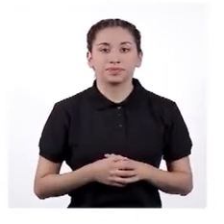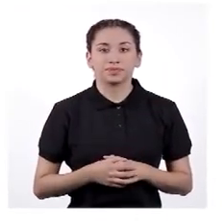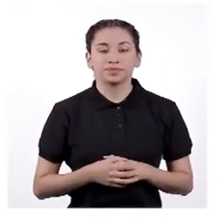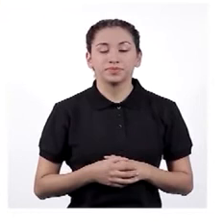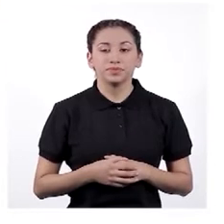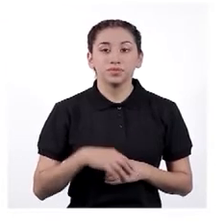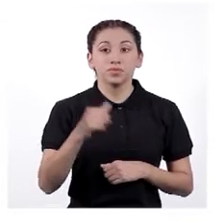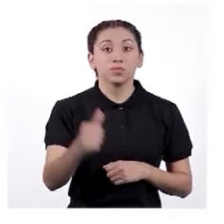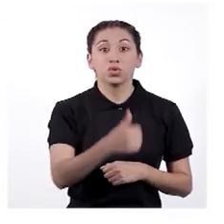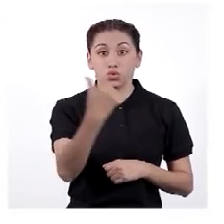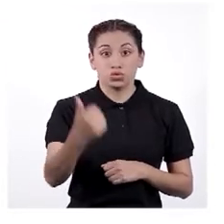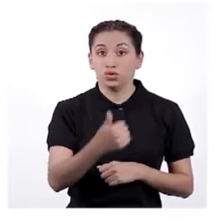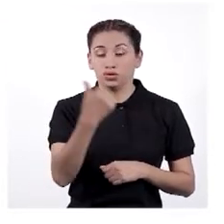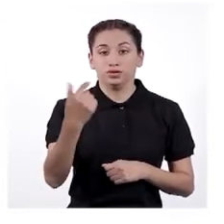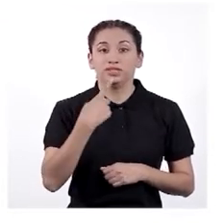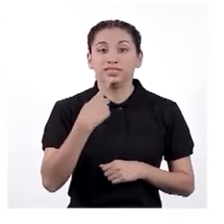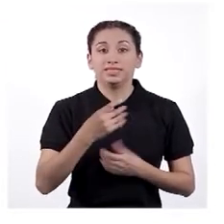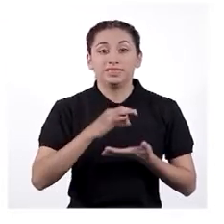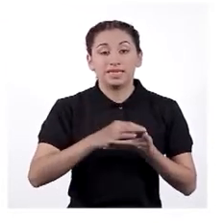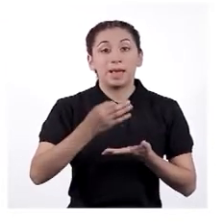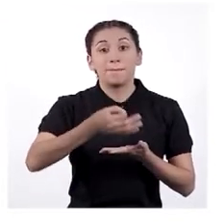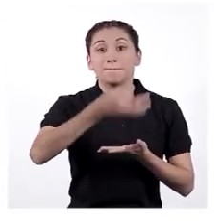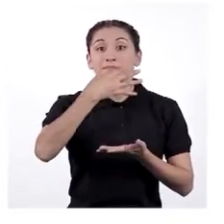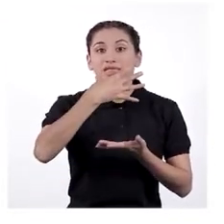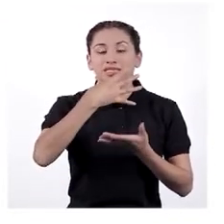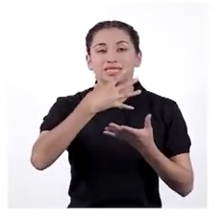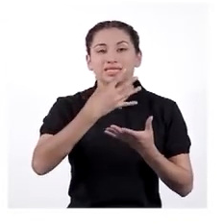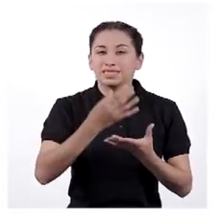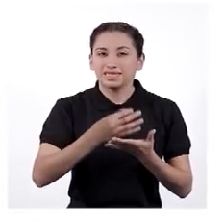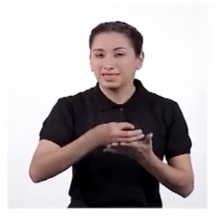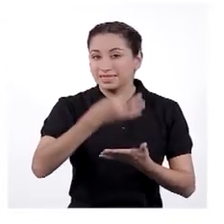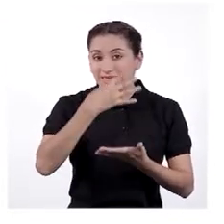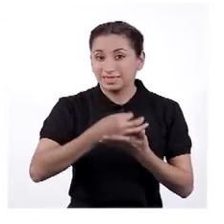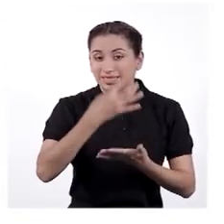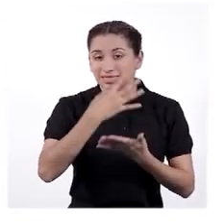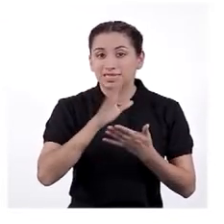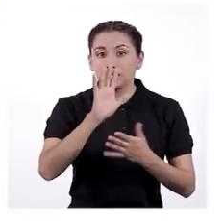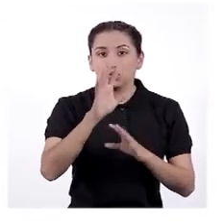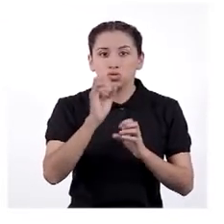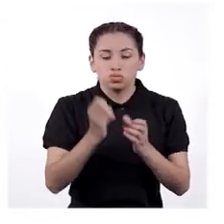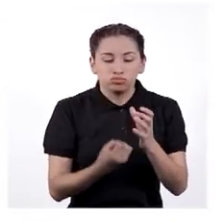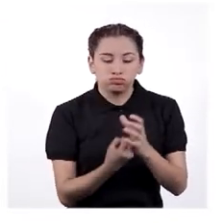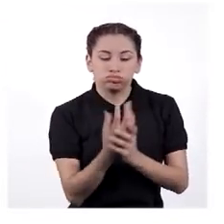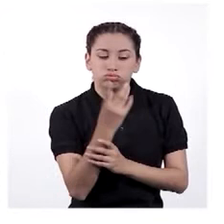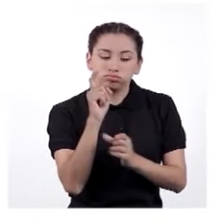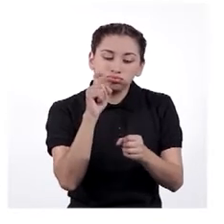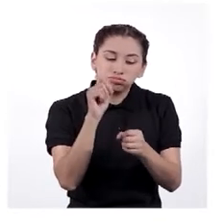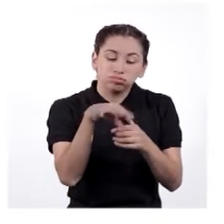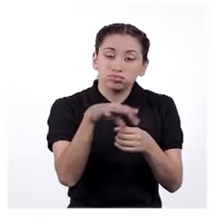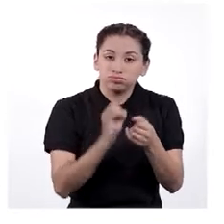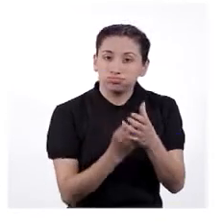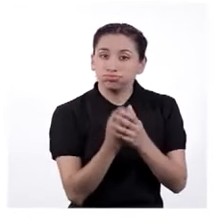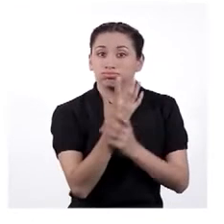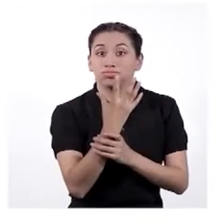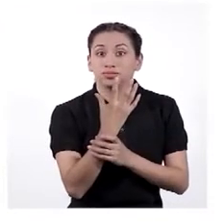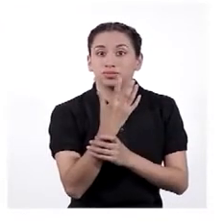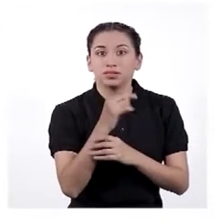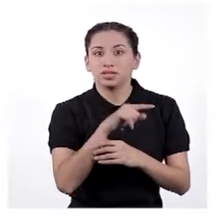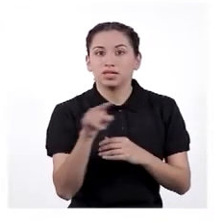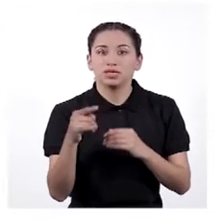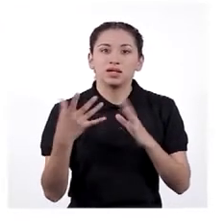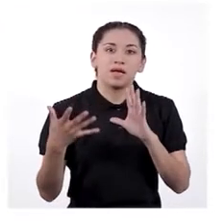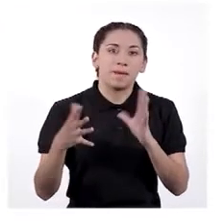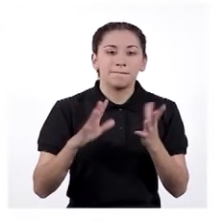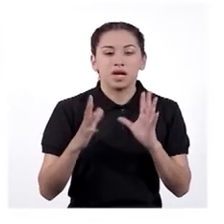Por otro lado, la medicina tradicional y las técnicas de cultivo ancestral solo son